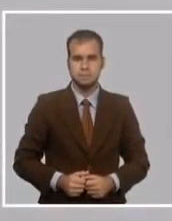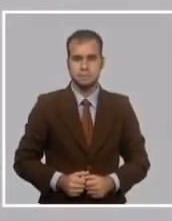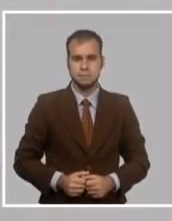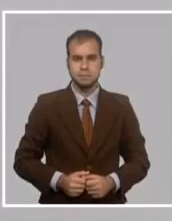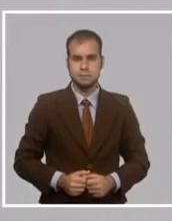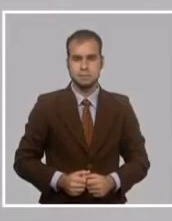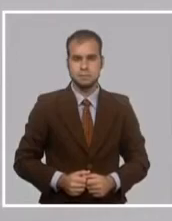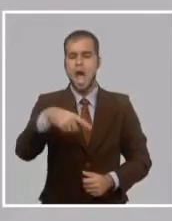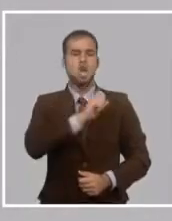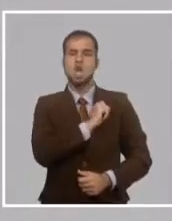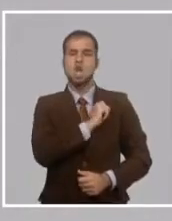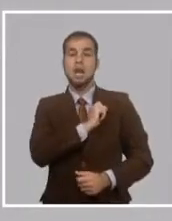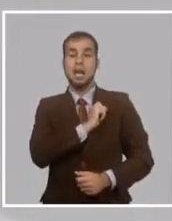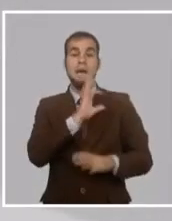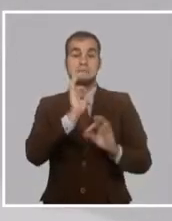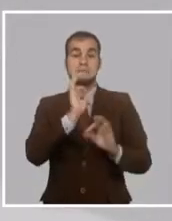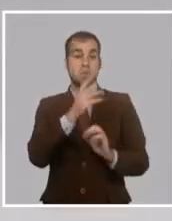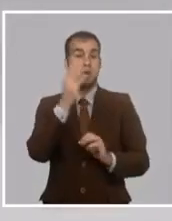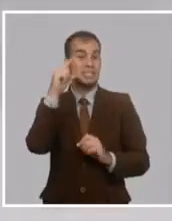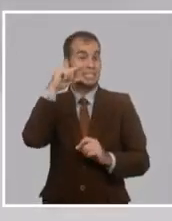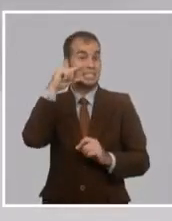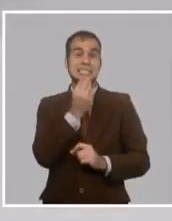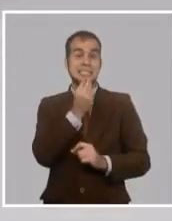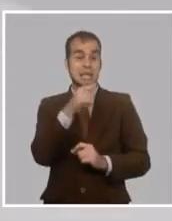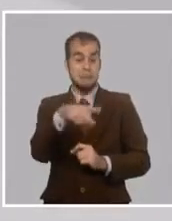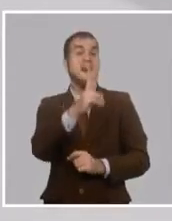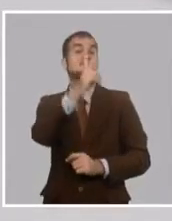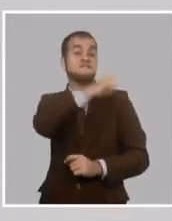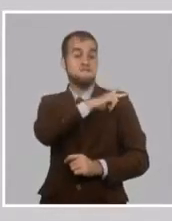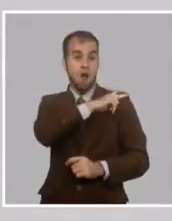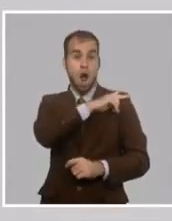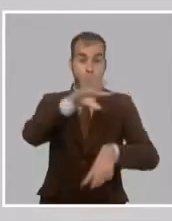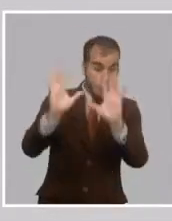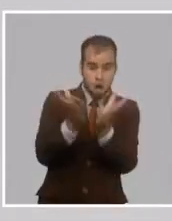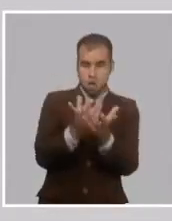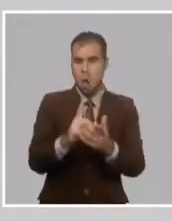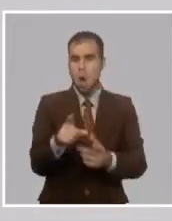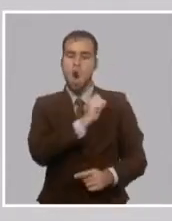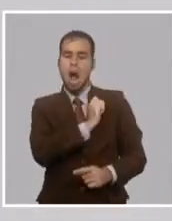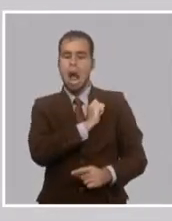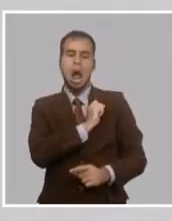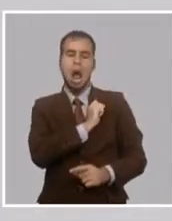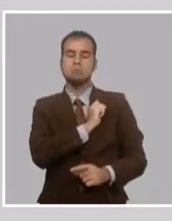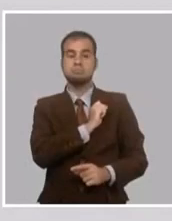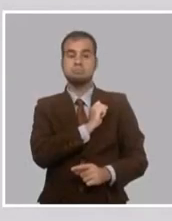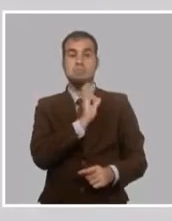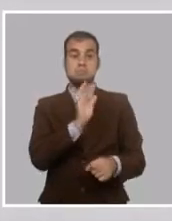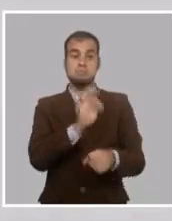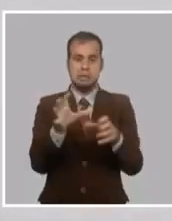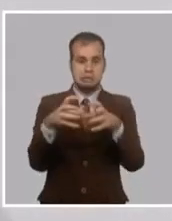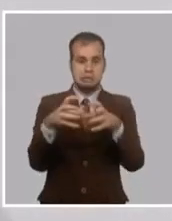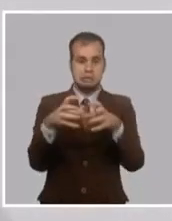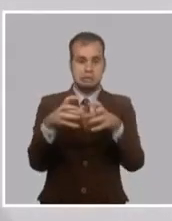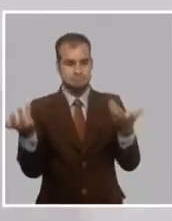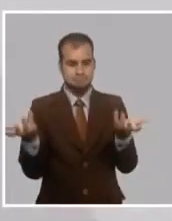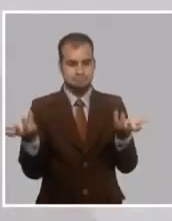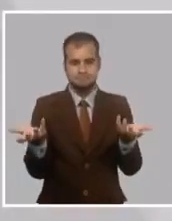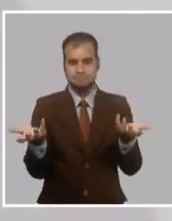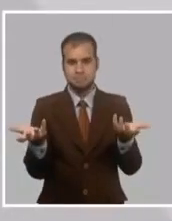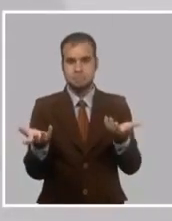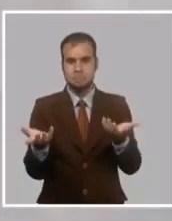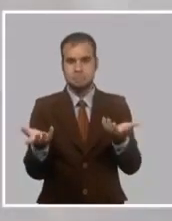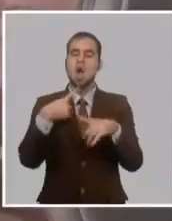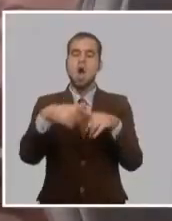centralizada en Céspedes, la culpa de lo ocurrido. Los otros defensores de la Cámara, pues en sus